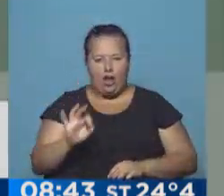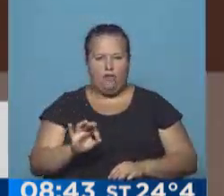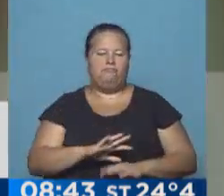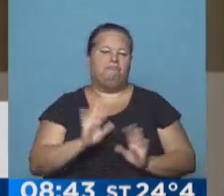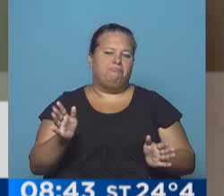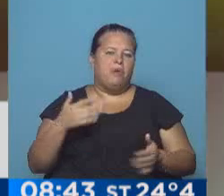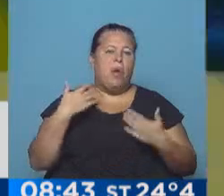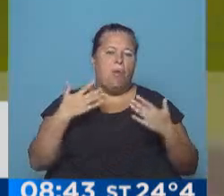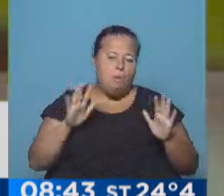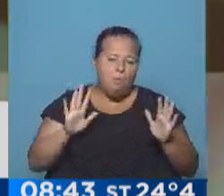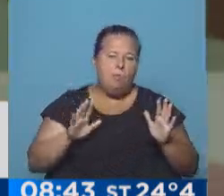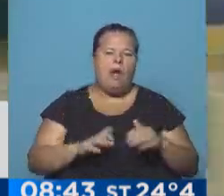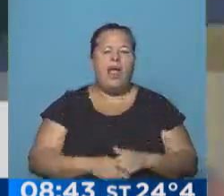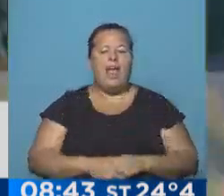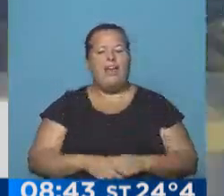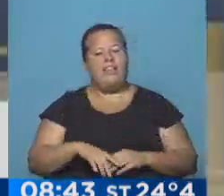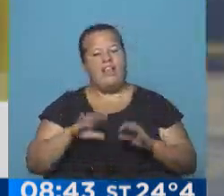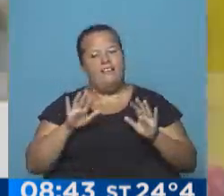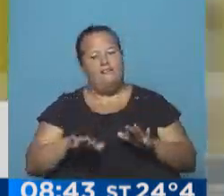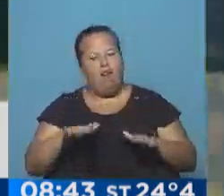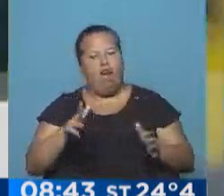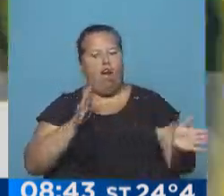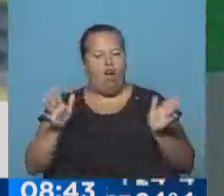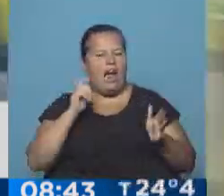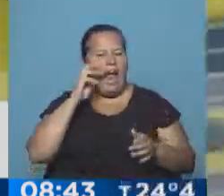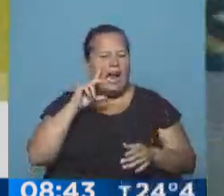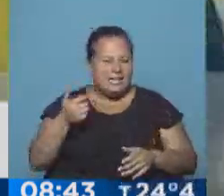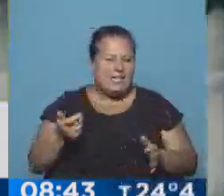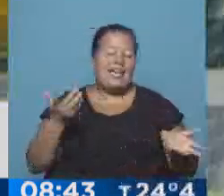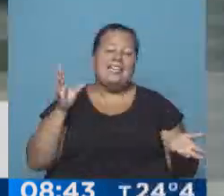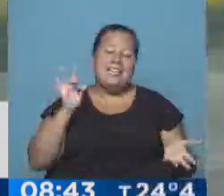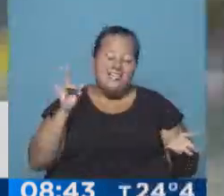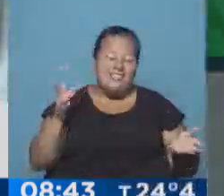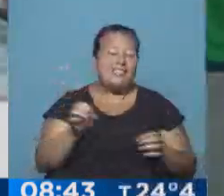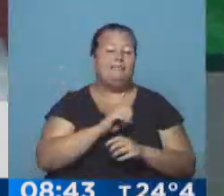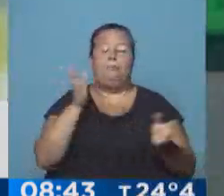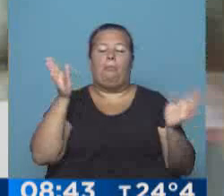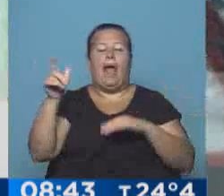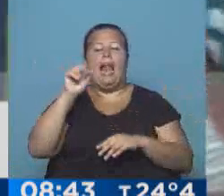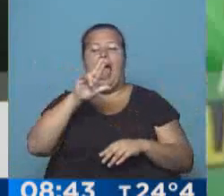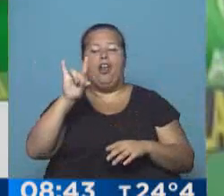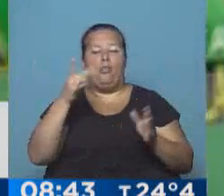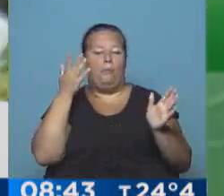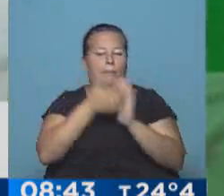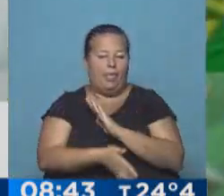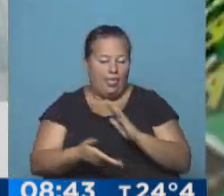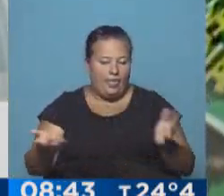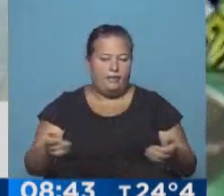Por ahí puede haber alguna floja respuesta del arquero García. Y es difícil, lo pierde la Rondo, en la marca,